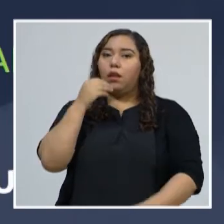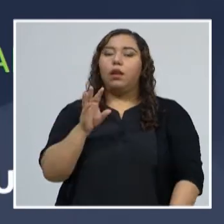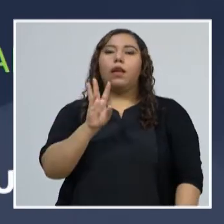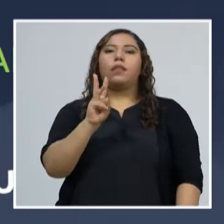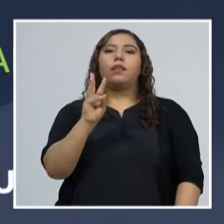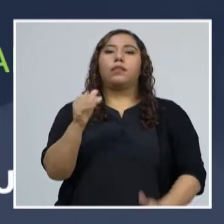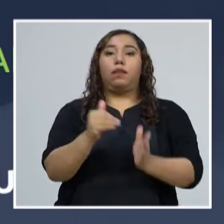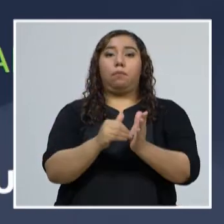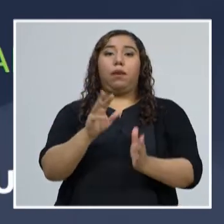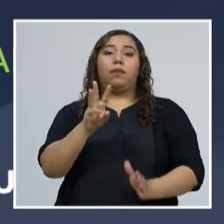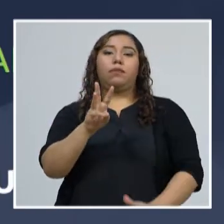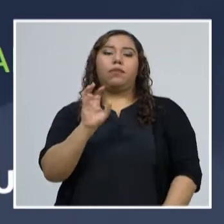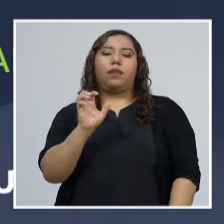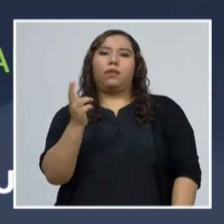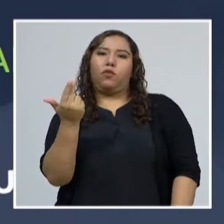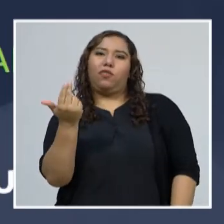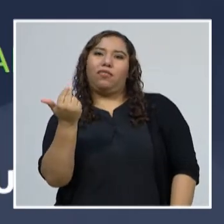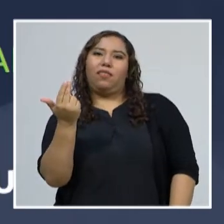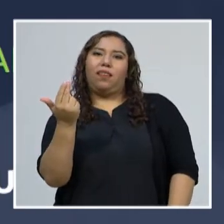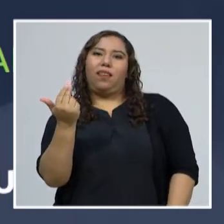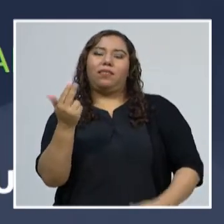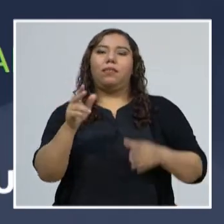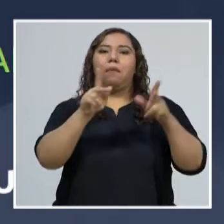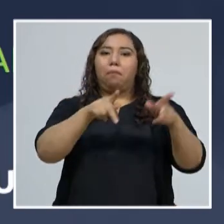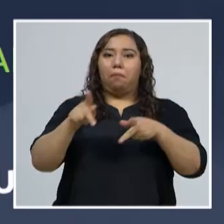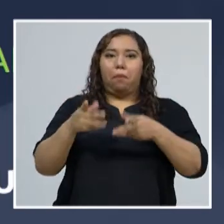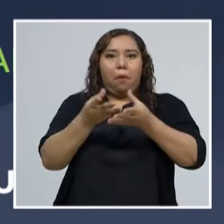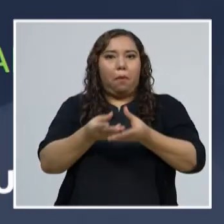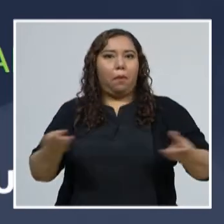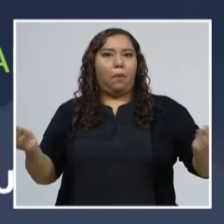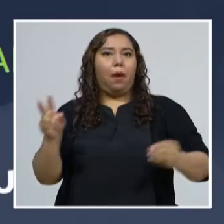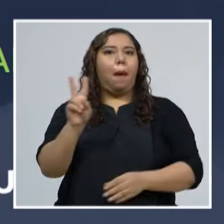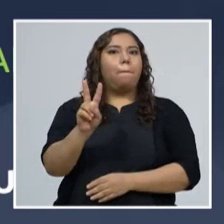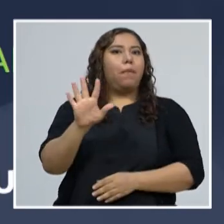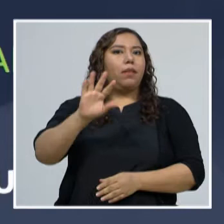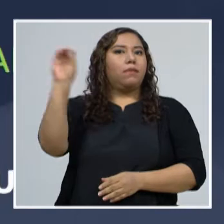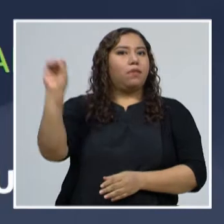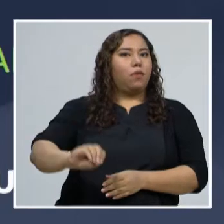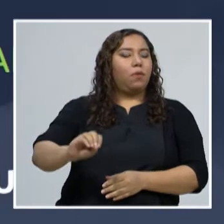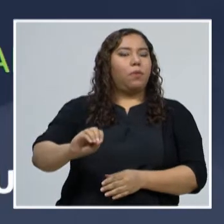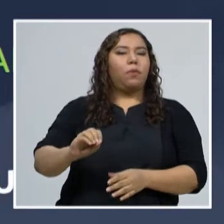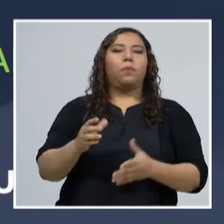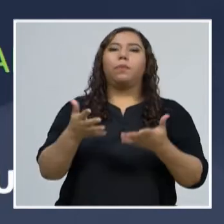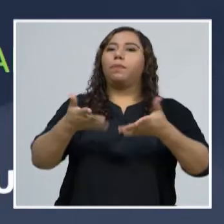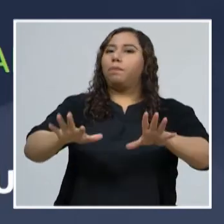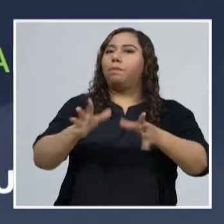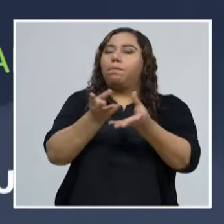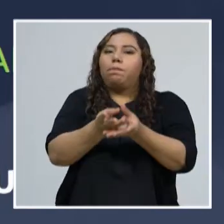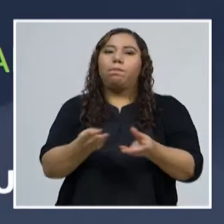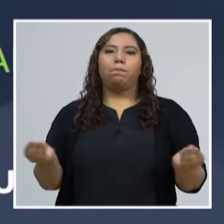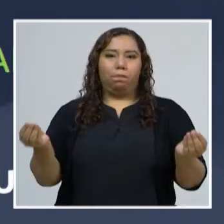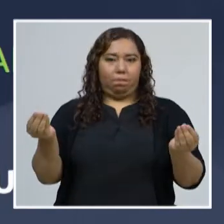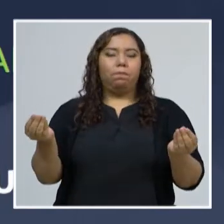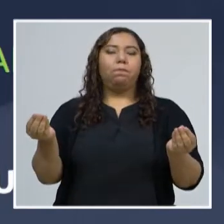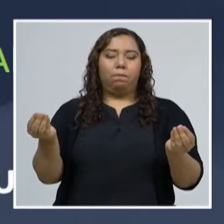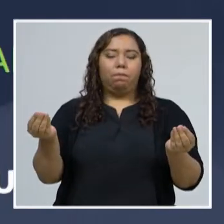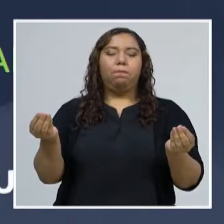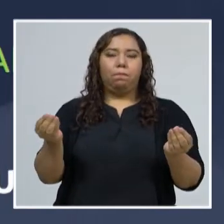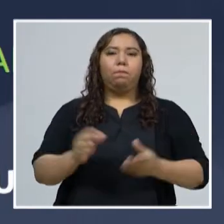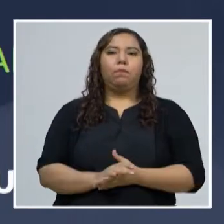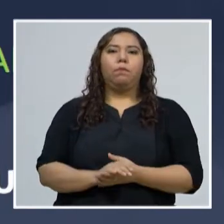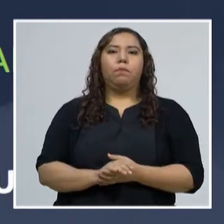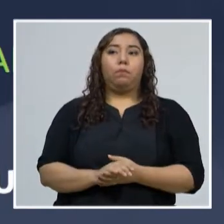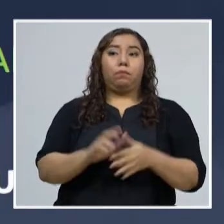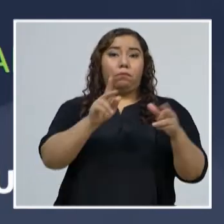recuperados que corresponden a un 25%, un 25% del total se han recuperado, el total